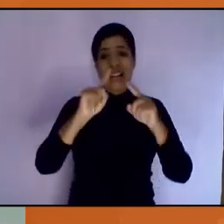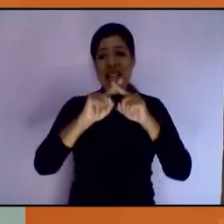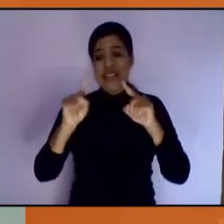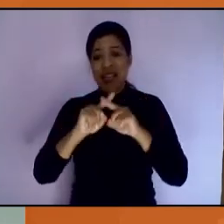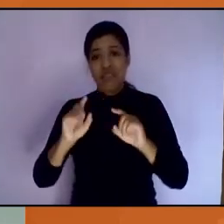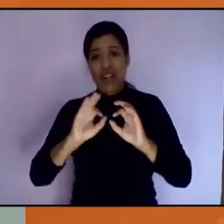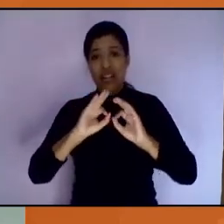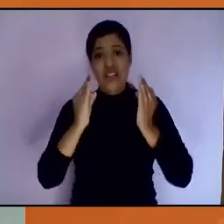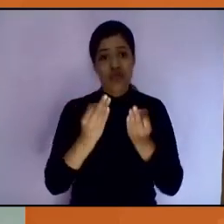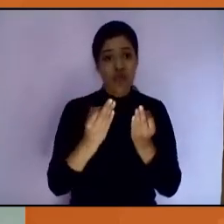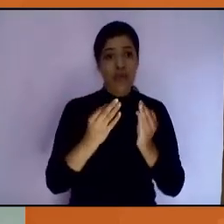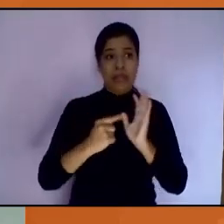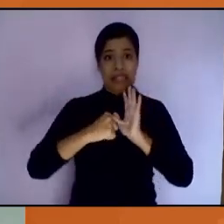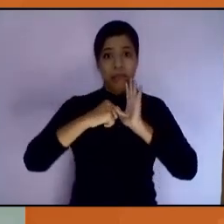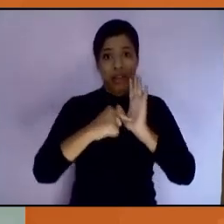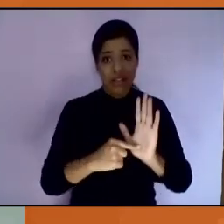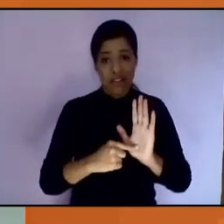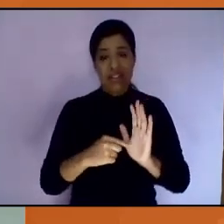y, por ello,